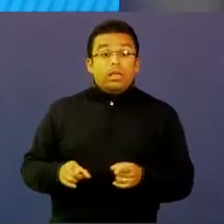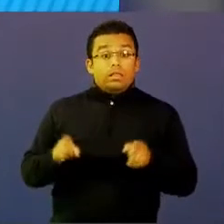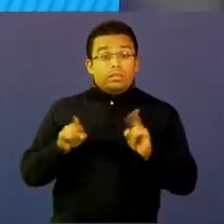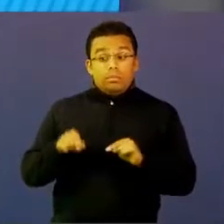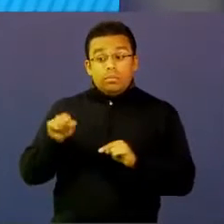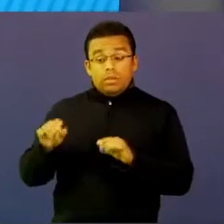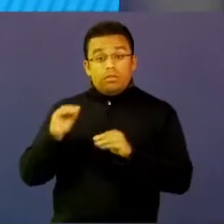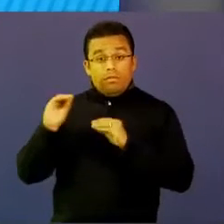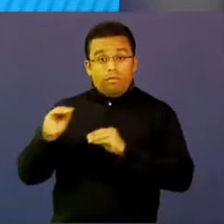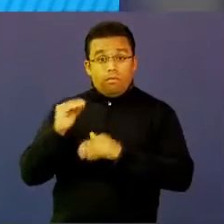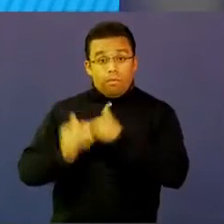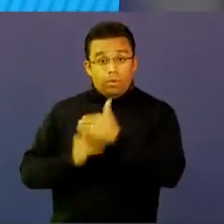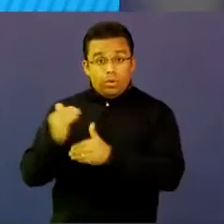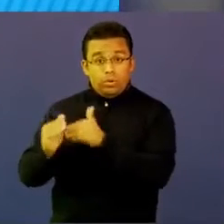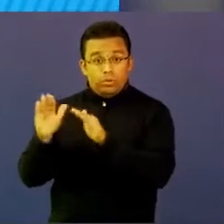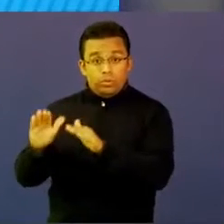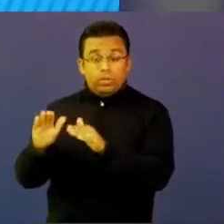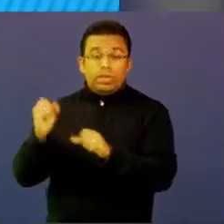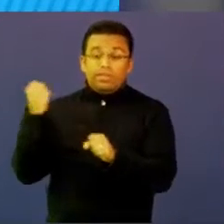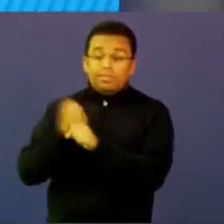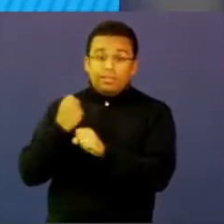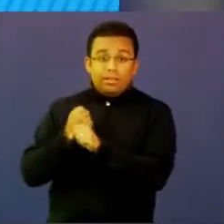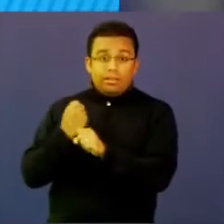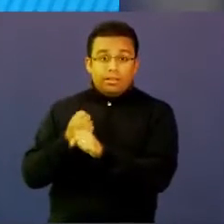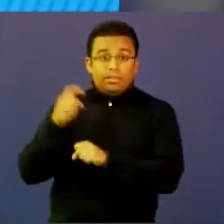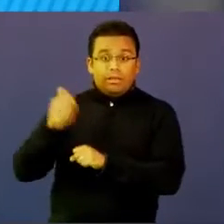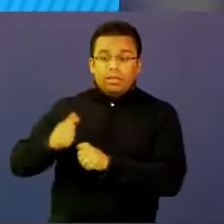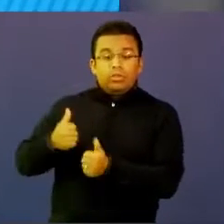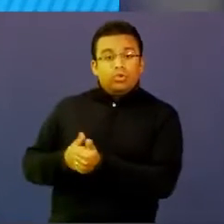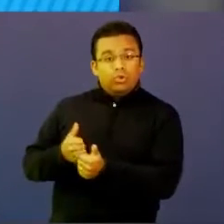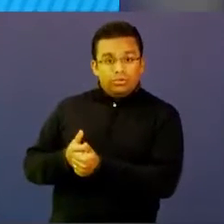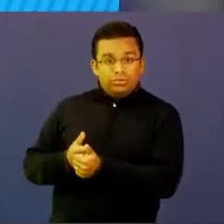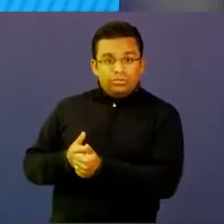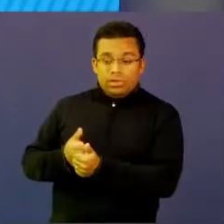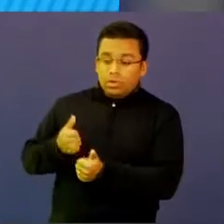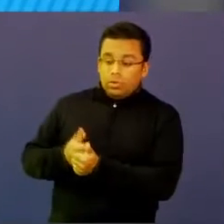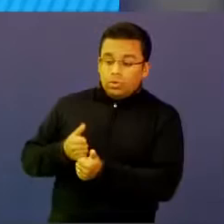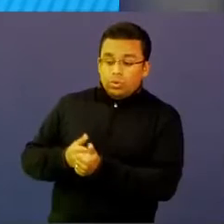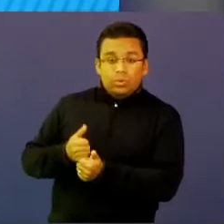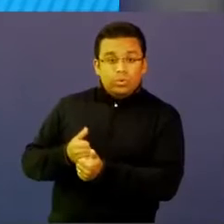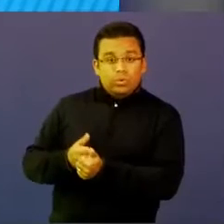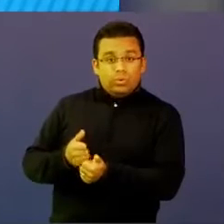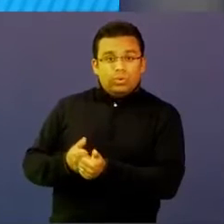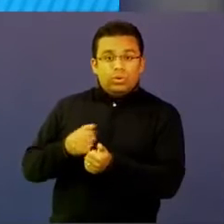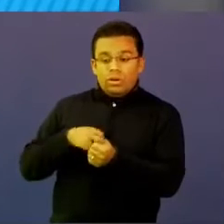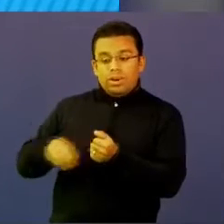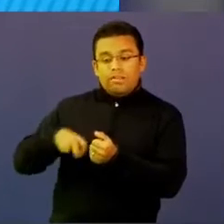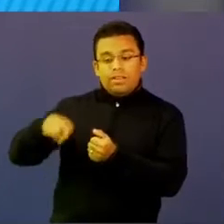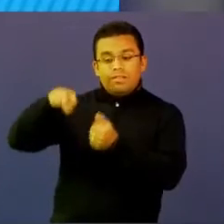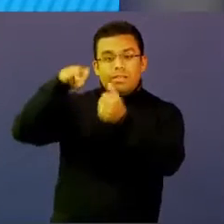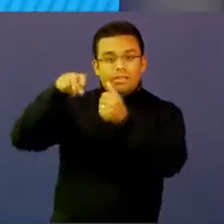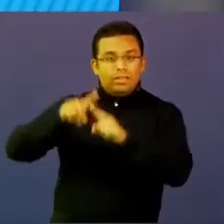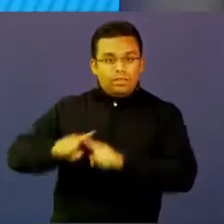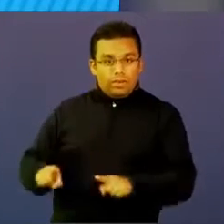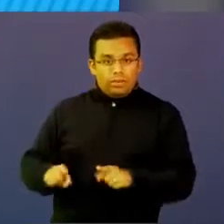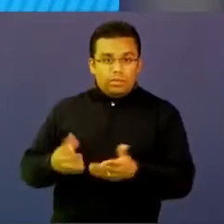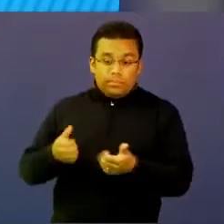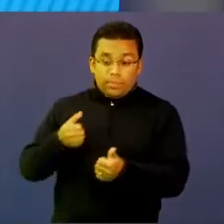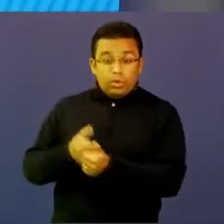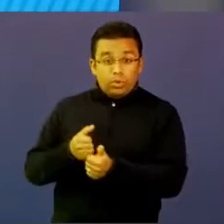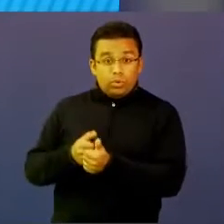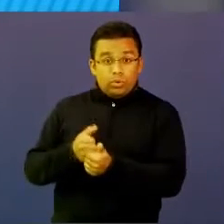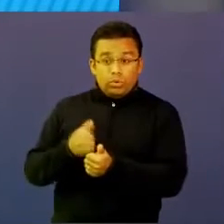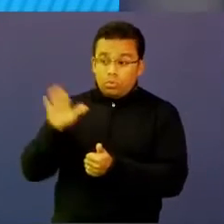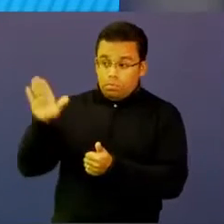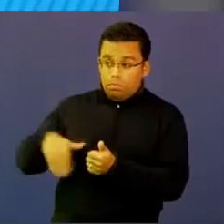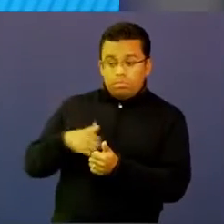procesos de formación trabajar con tutores en diferentes niveles. Hay un tutor que me acerca al uso